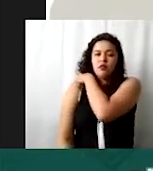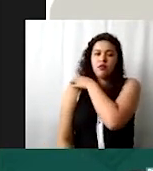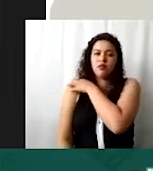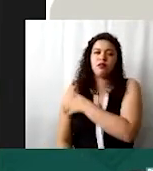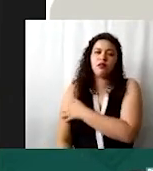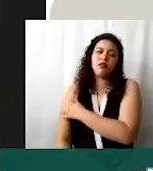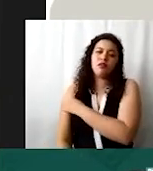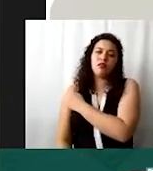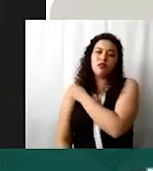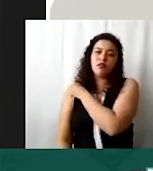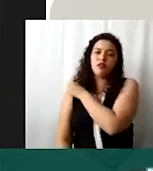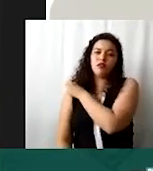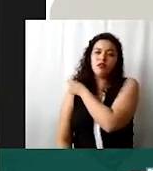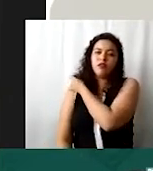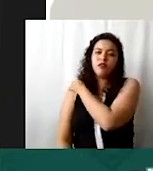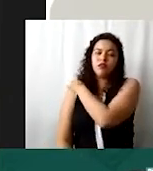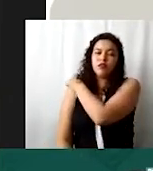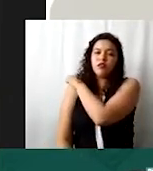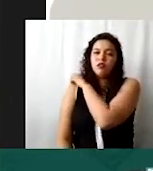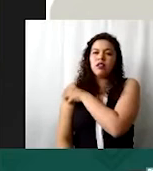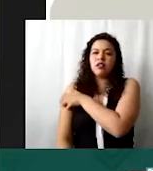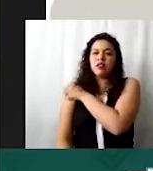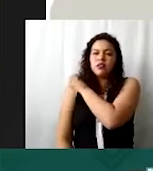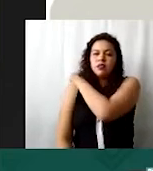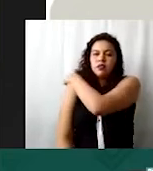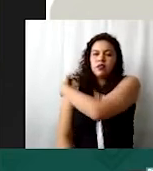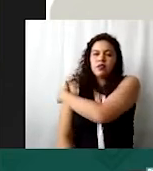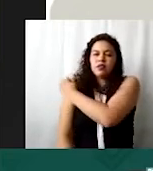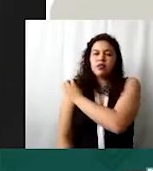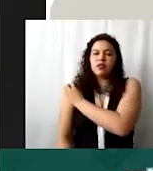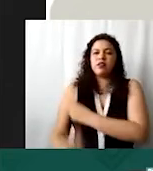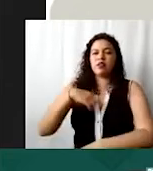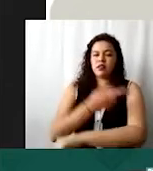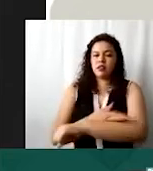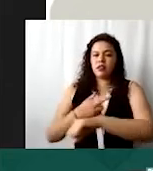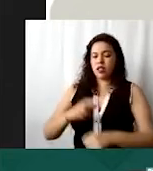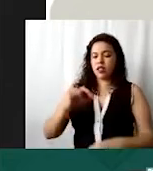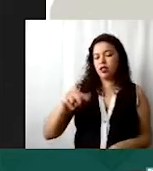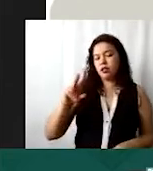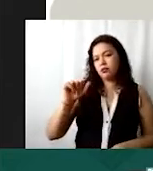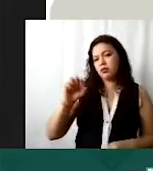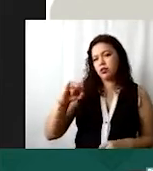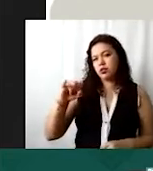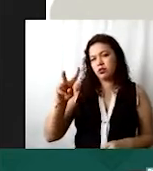Y aquí ya pueden ver el registro que hicimos. Ahora vamos a hacer un registro de inversiones en activo fijo.